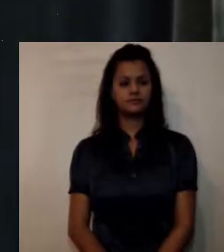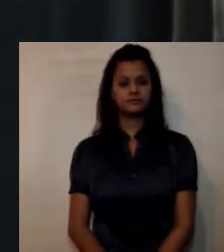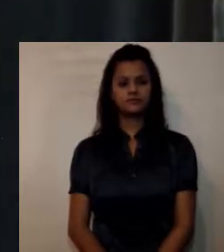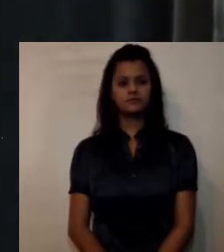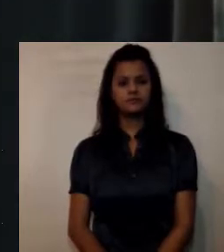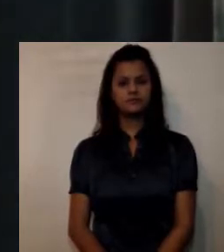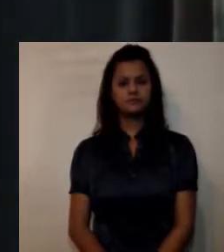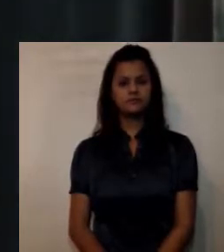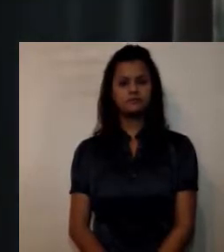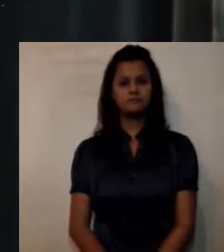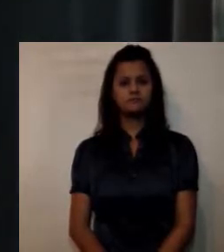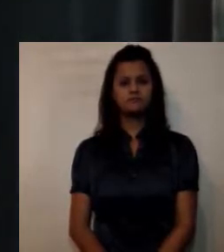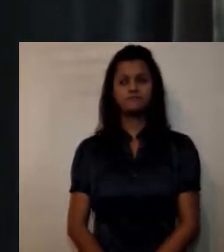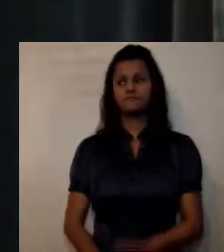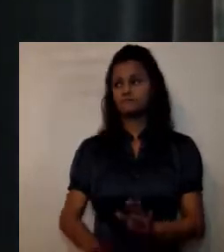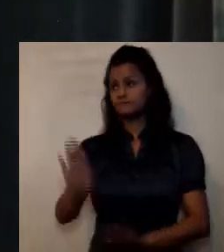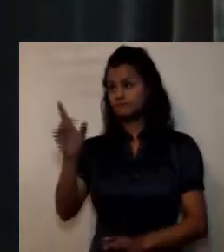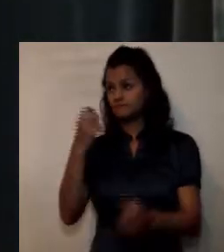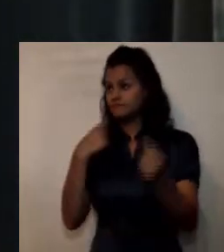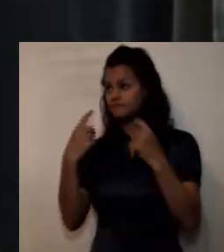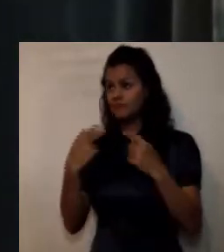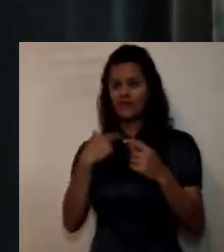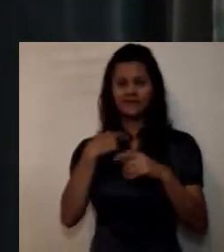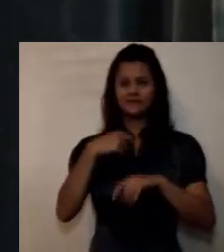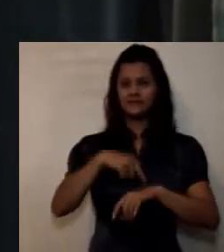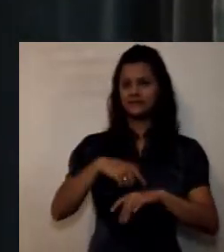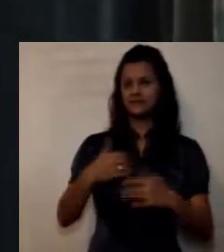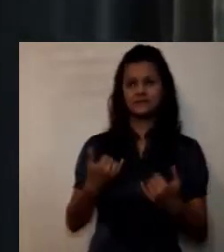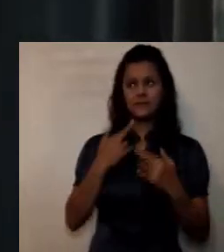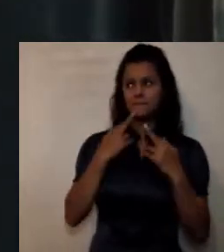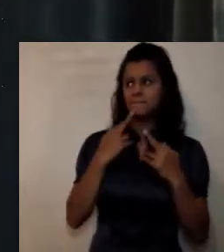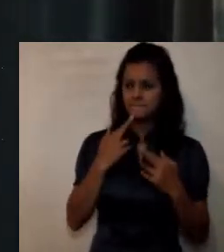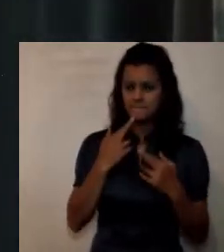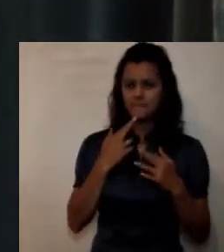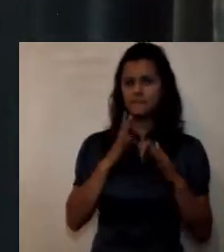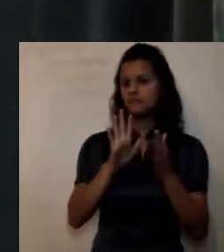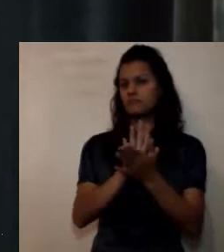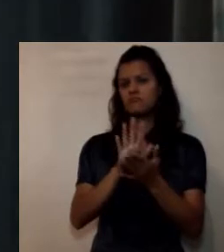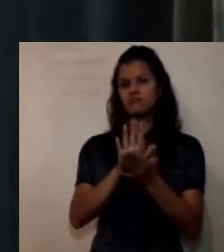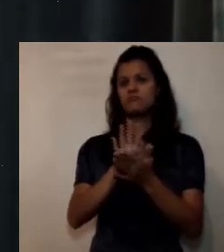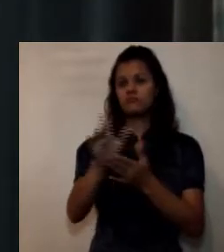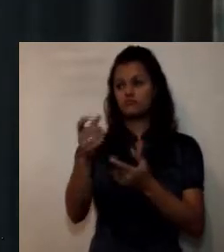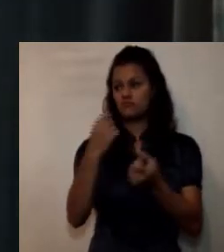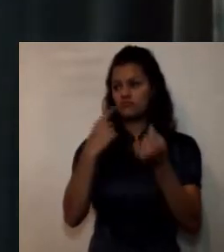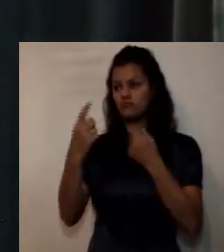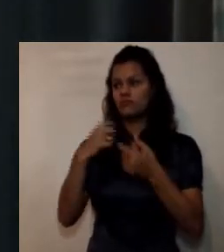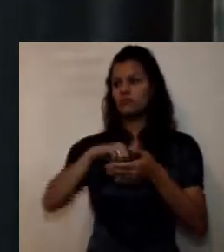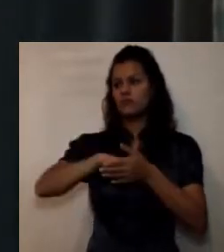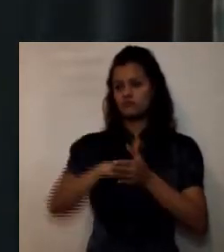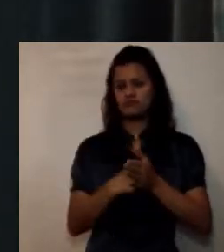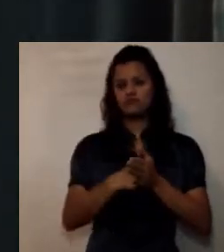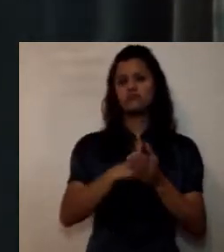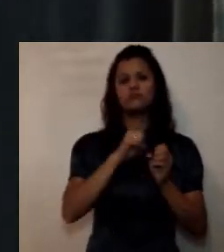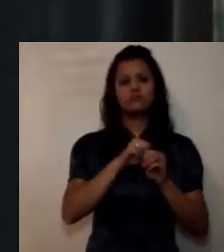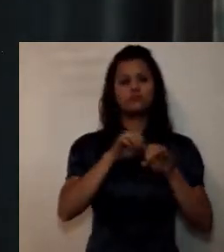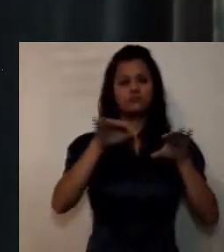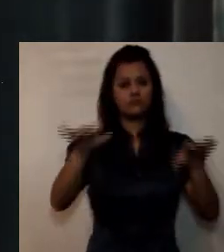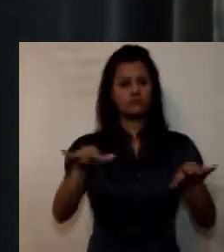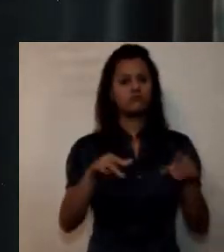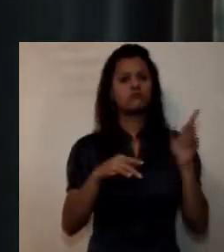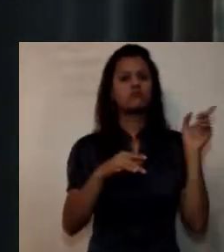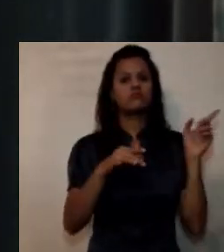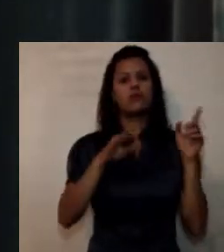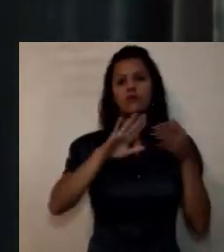las preguntas que por tiempo no puedan ser respondidas en este espacio quedarán registradas y sus respuestas publicadas para consulta de toda la